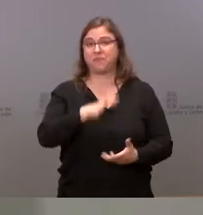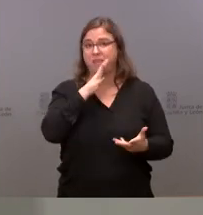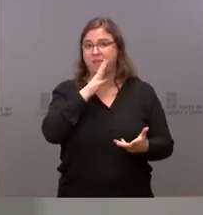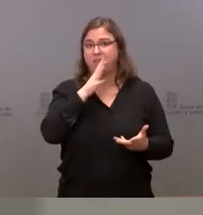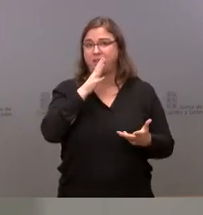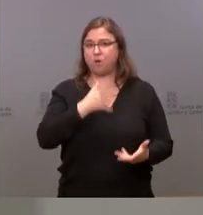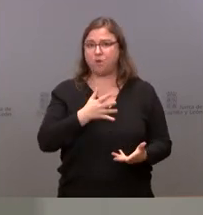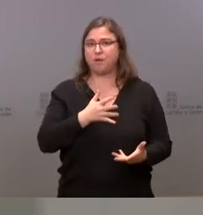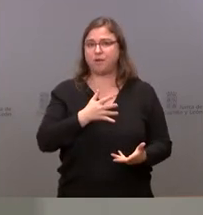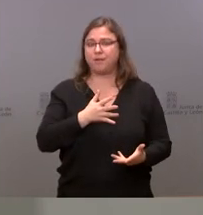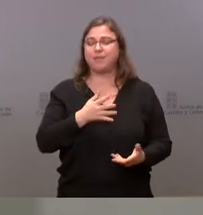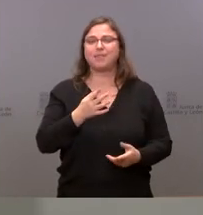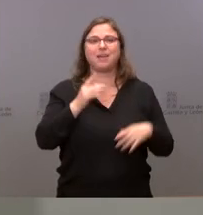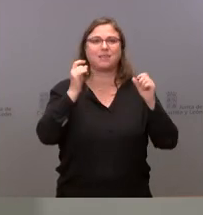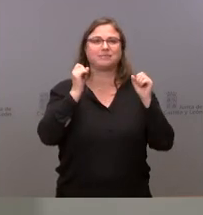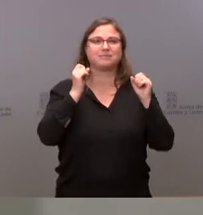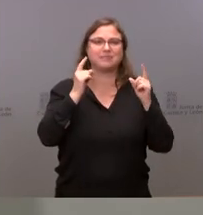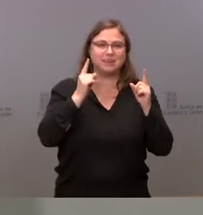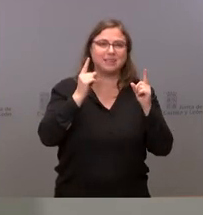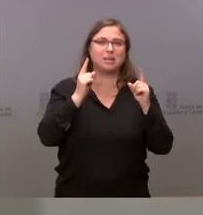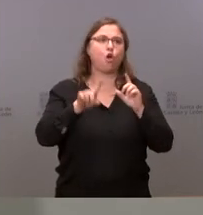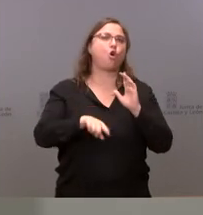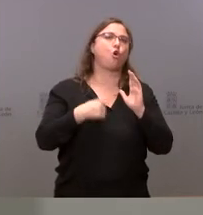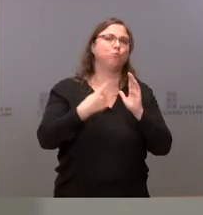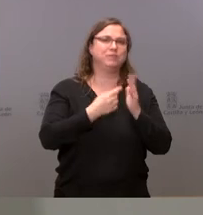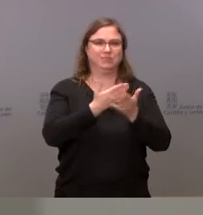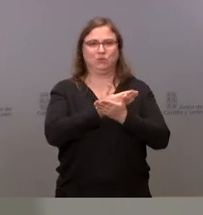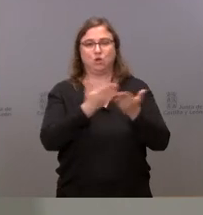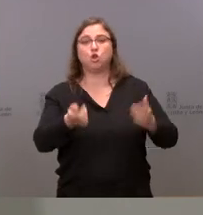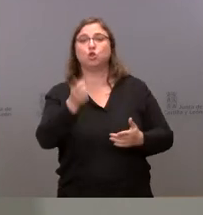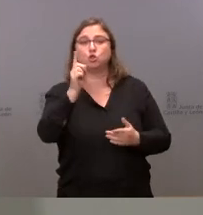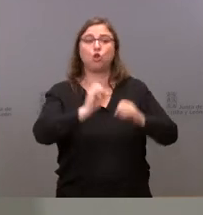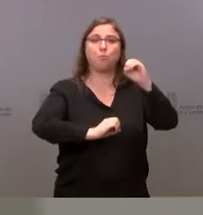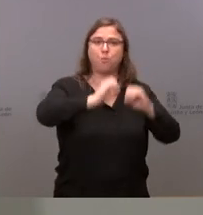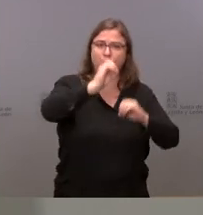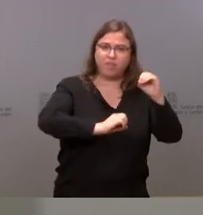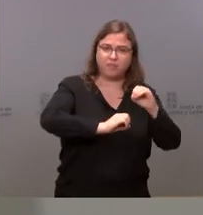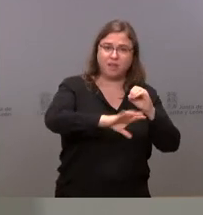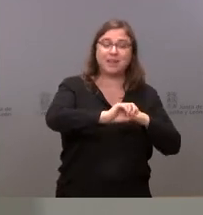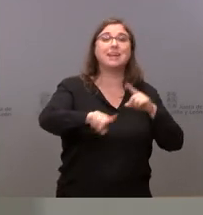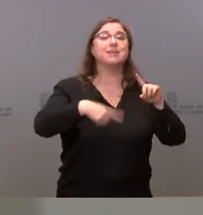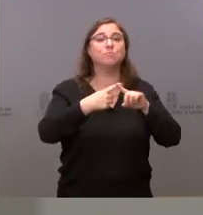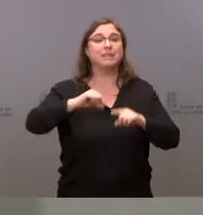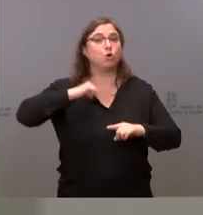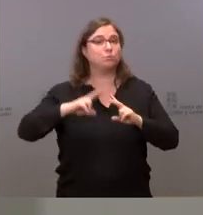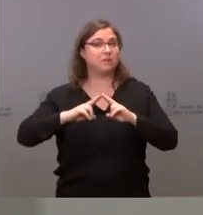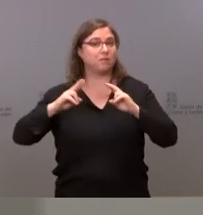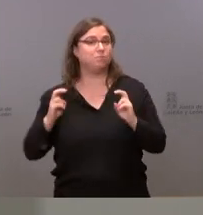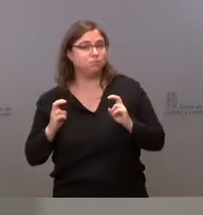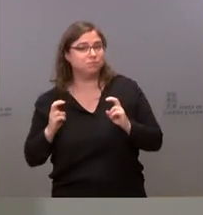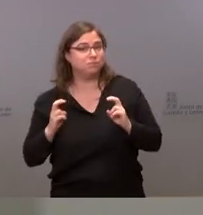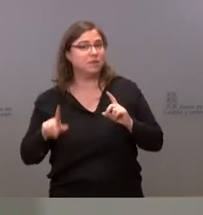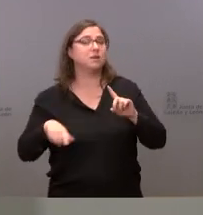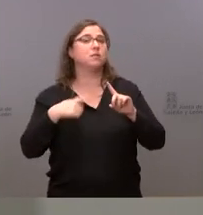que nunca hay que tener en cuenta en su integridad no sólo la incidencia sino también los ingresos hospitalarios y los